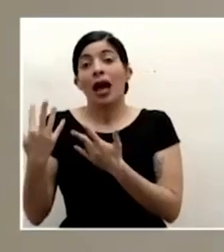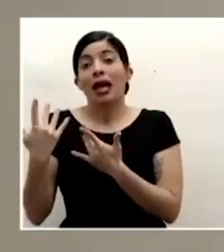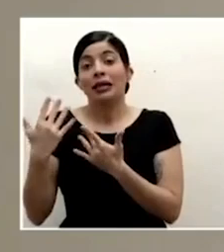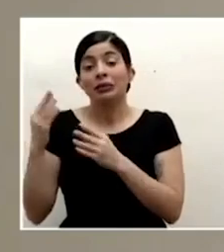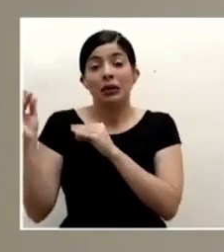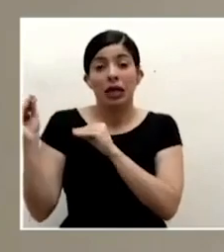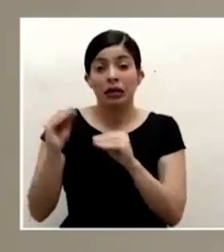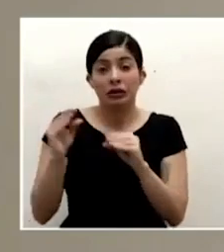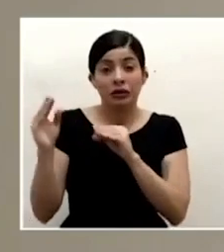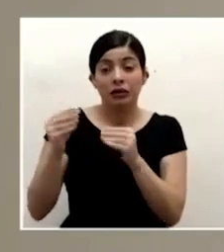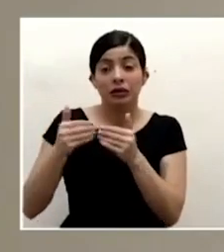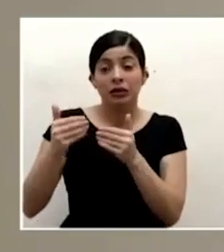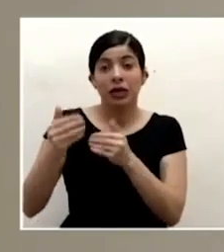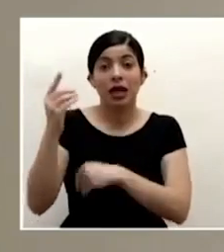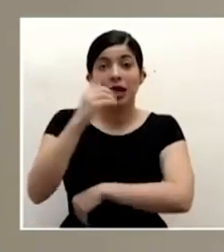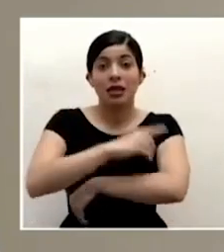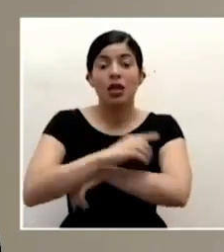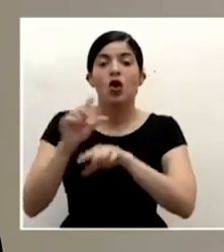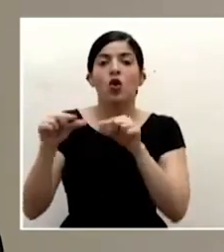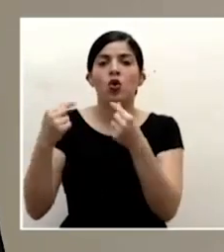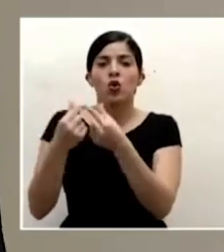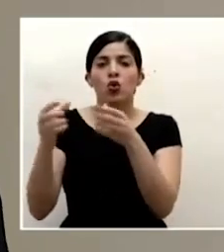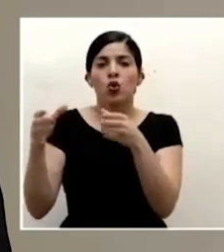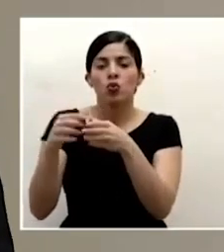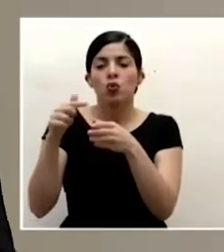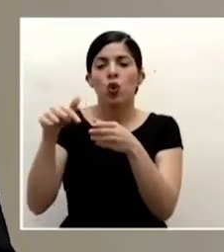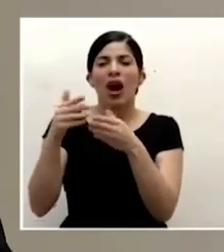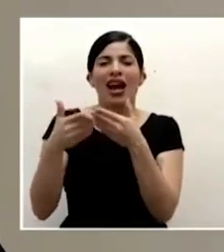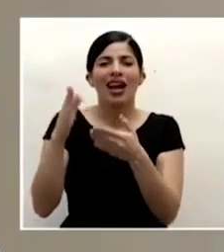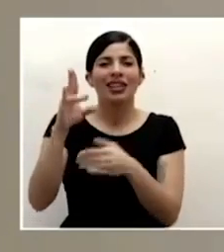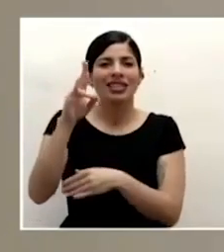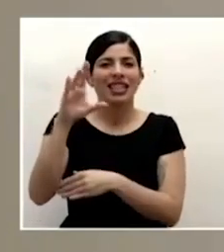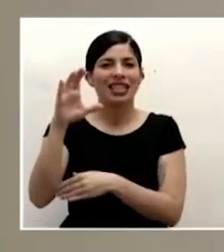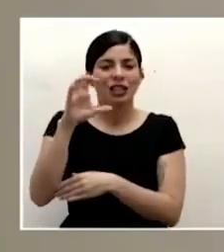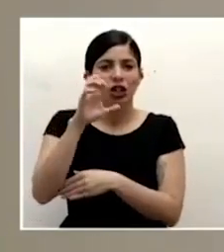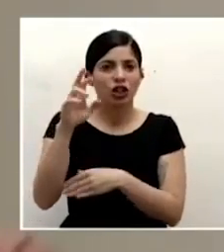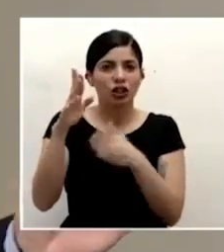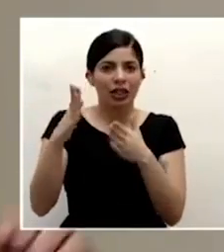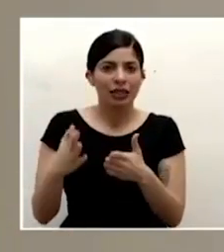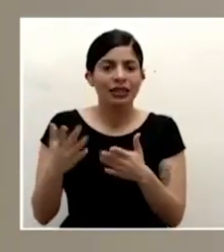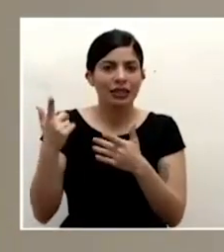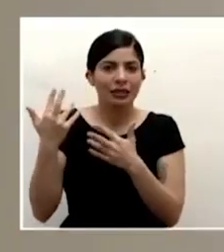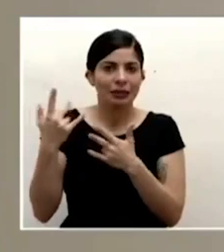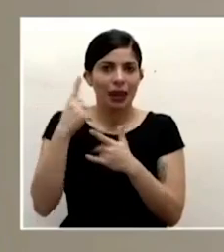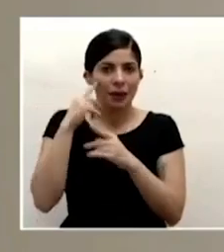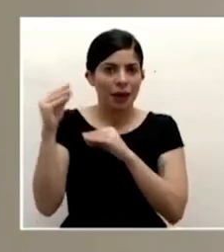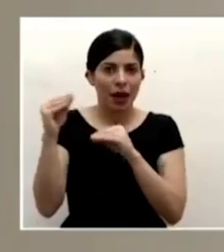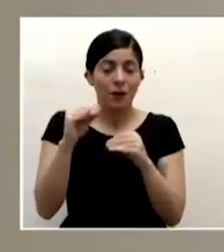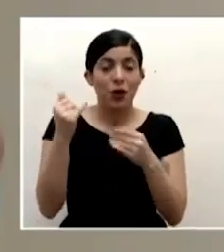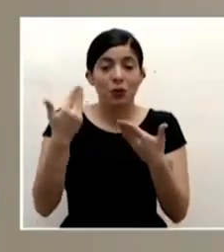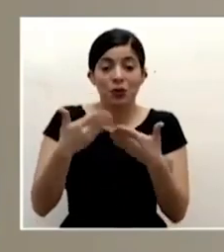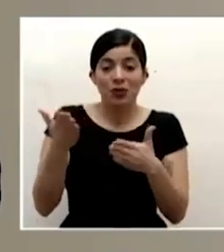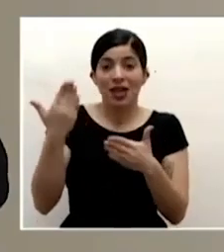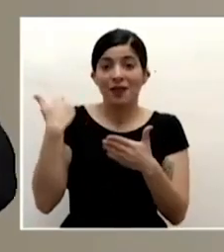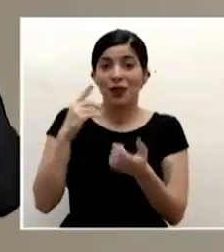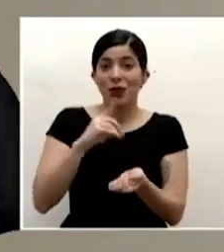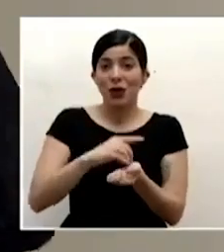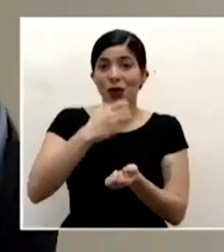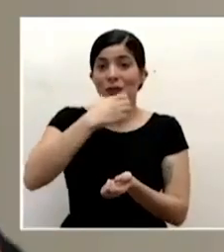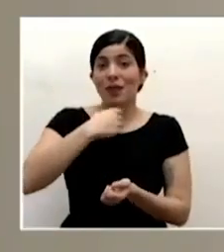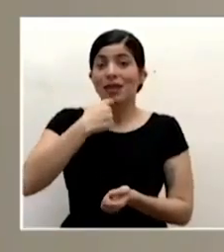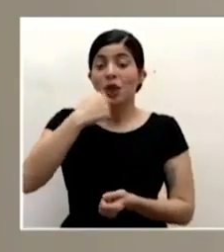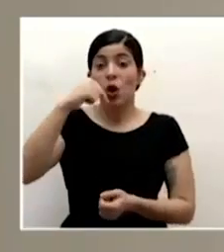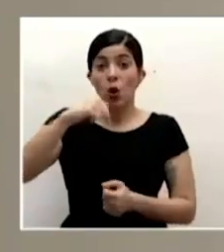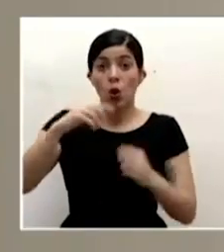días a un grupo cercano a los 700 costarricenses dicho sea de paso como mencionaba el doctor macaya la noche de hoy ya estará